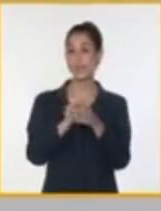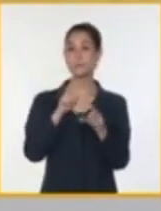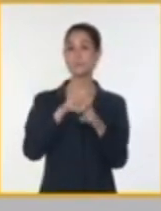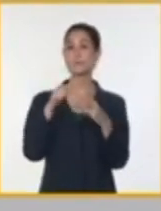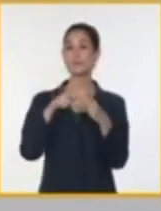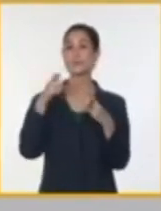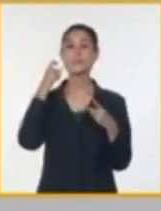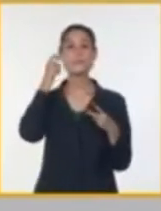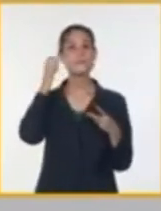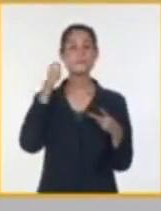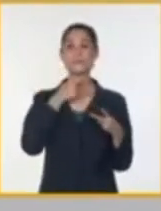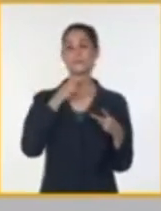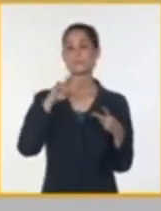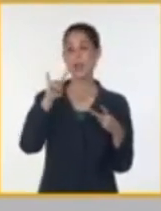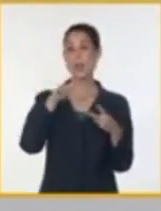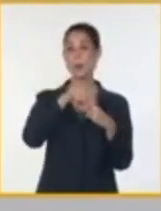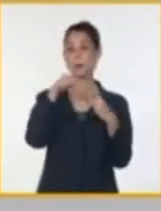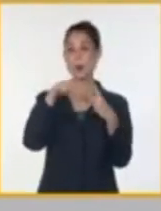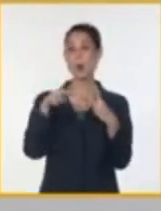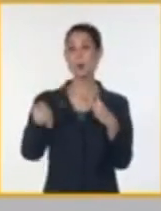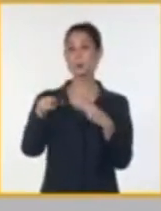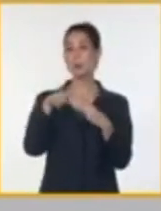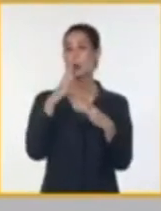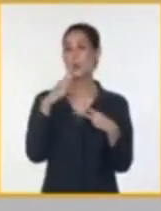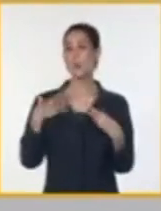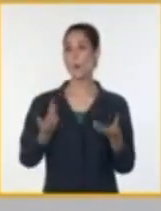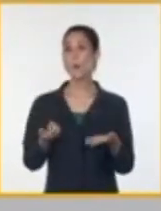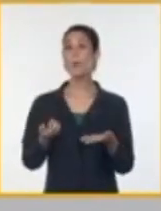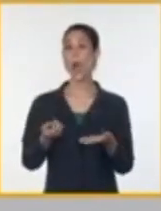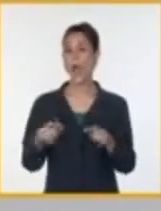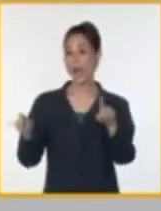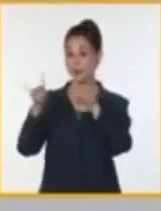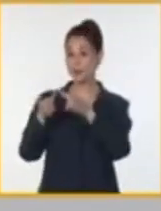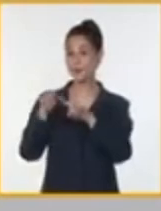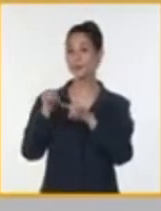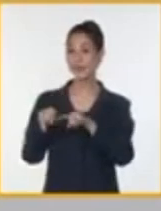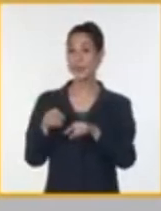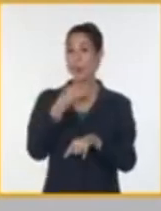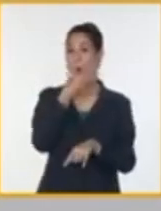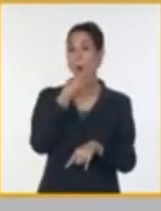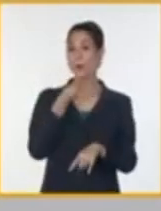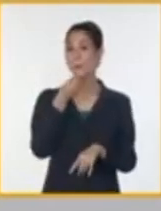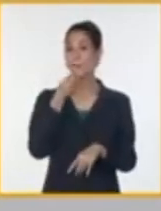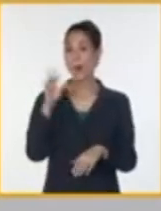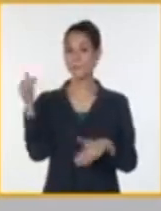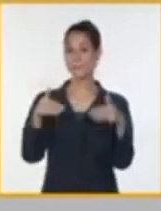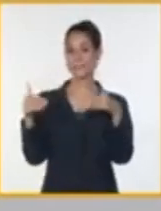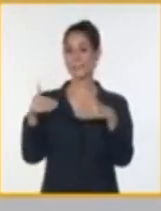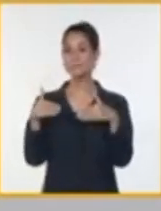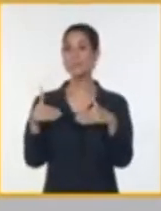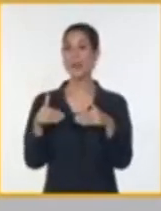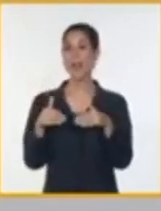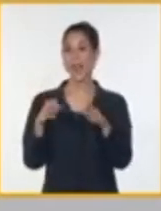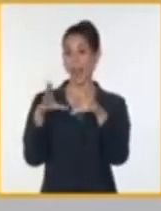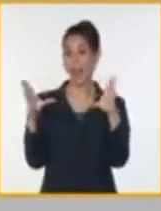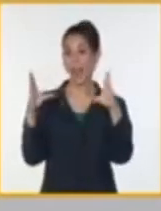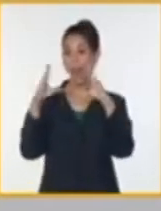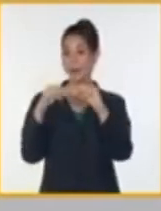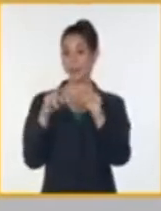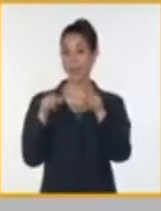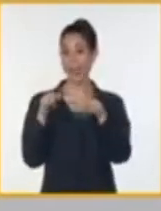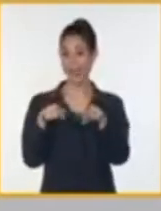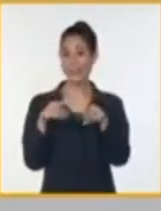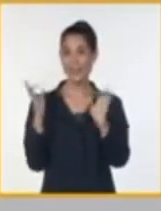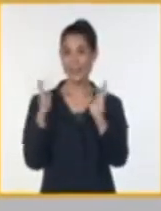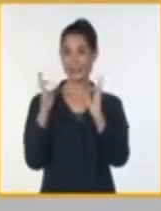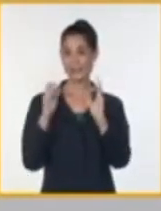posteriormente mantener estas posibilidades para los estudiantes, para vincularlos y seguirle dando atención y prioridad a este